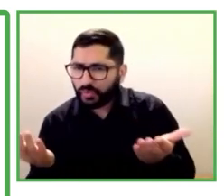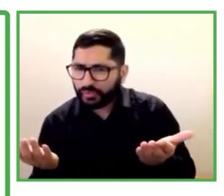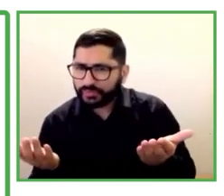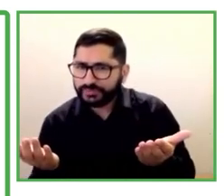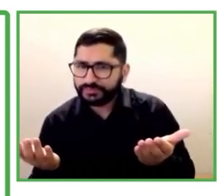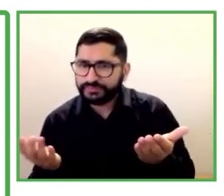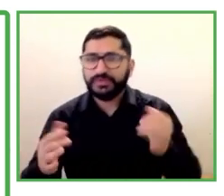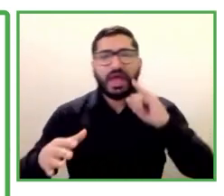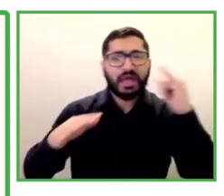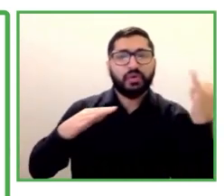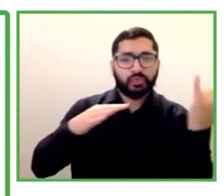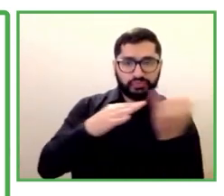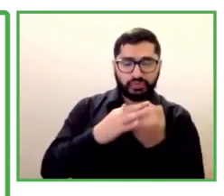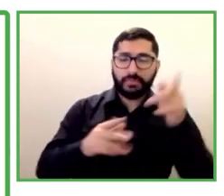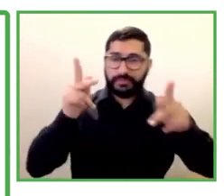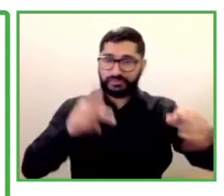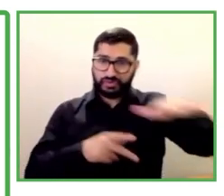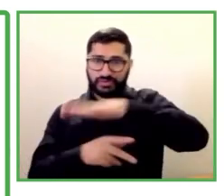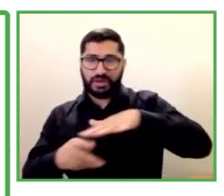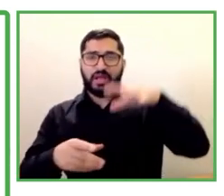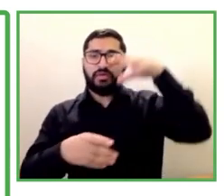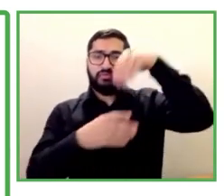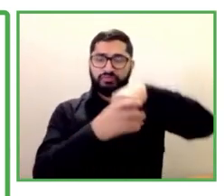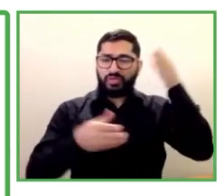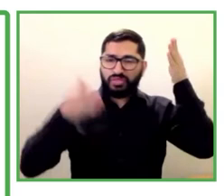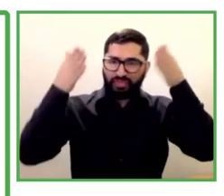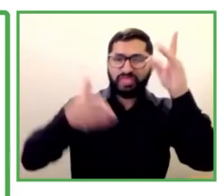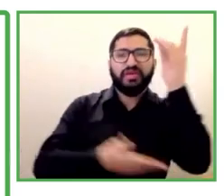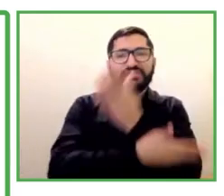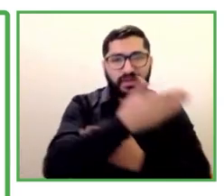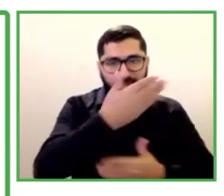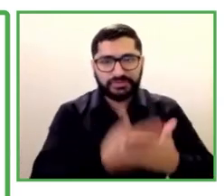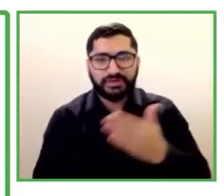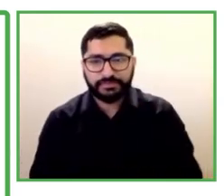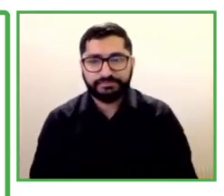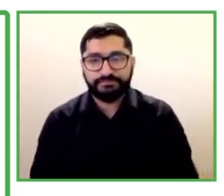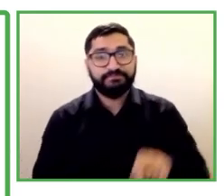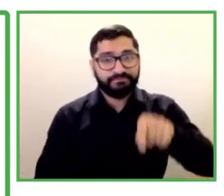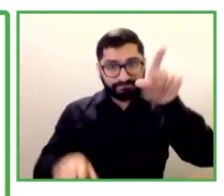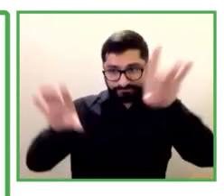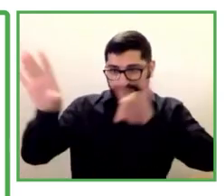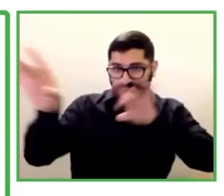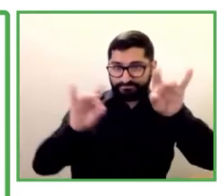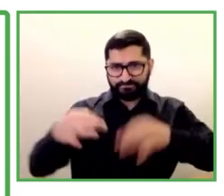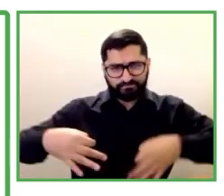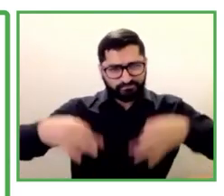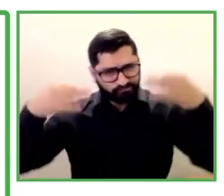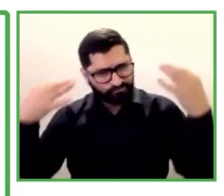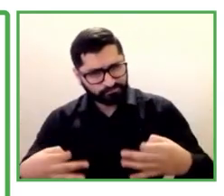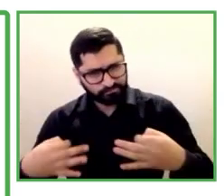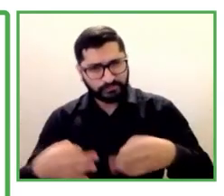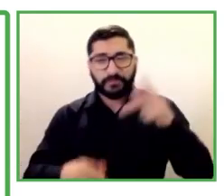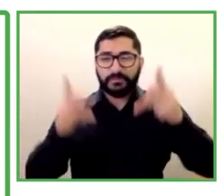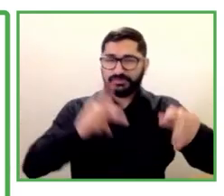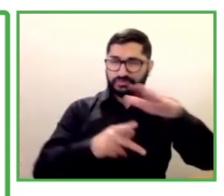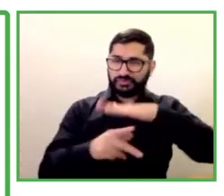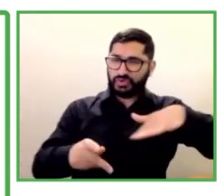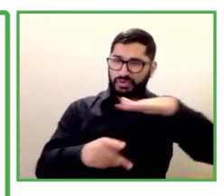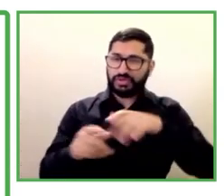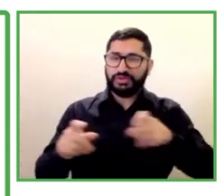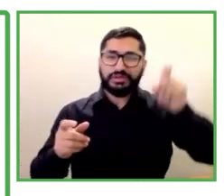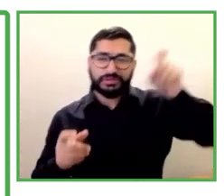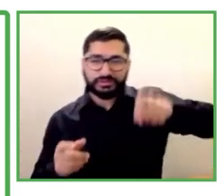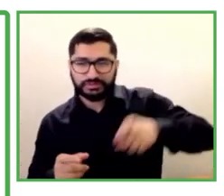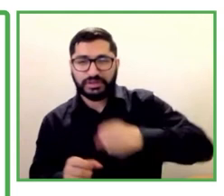Emplearlas para reclutar y acceder de manera justa a los candidatos y candidatas y también empoderarles